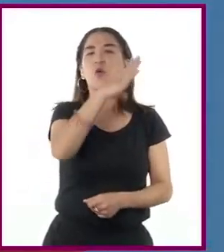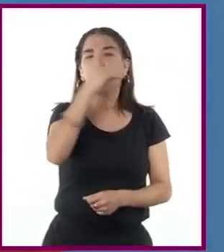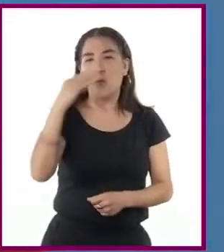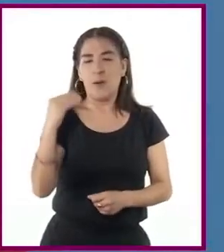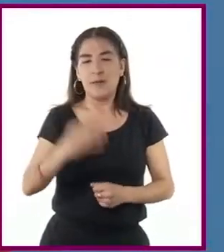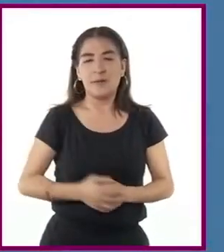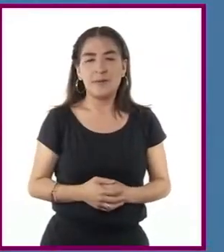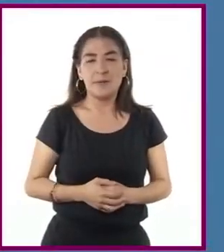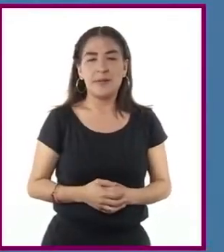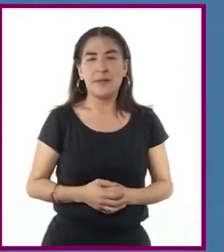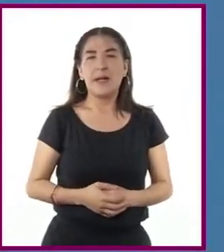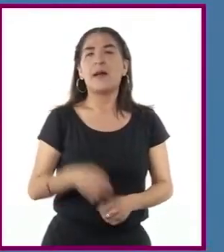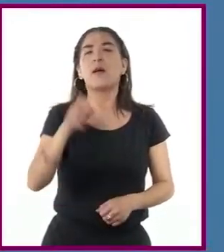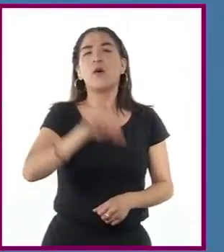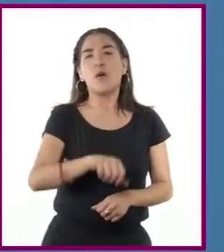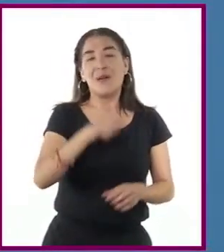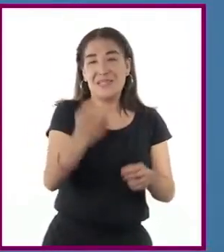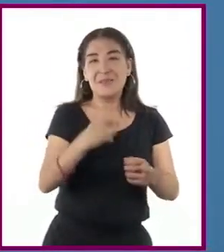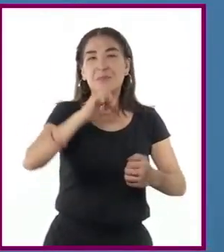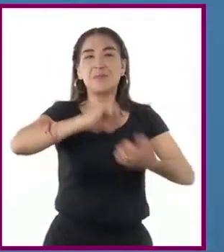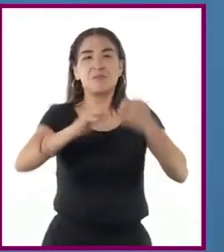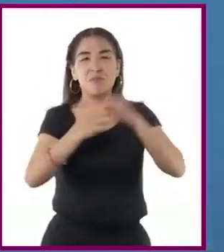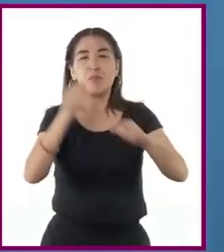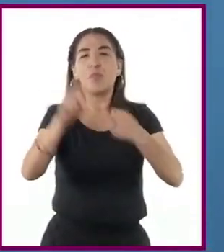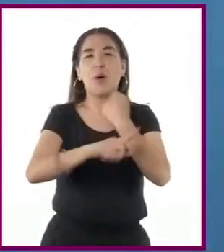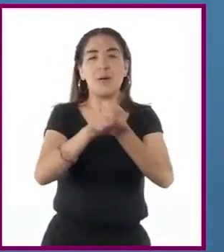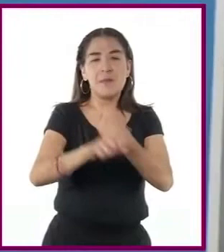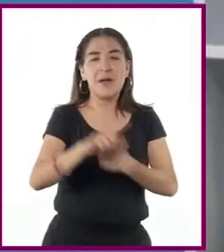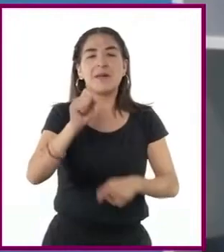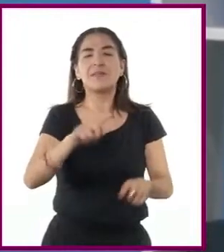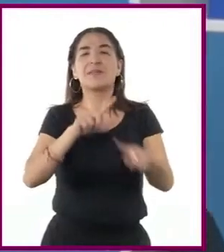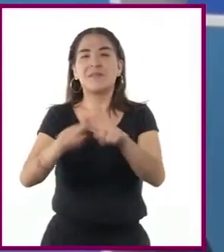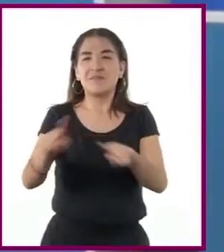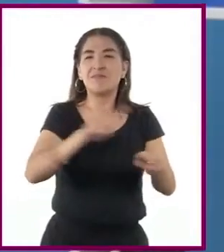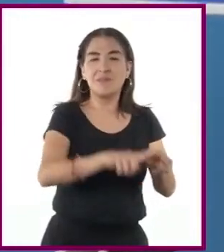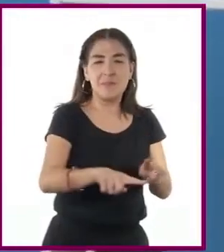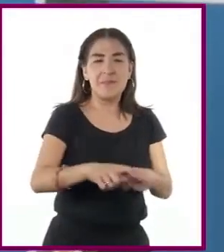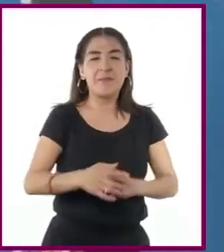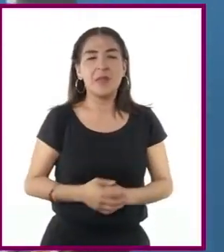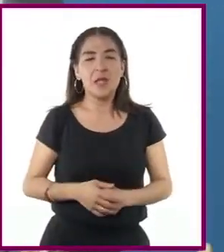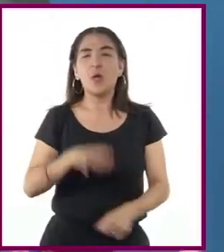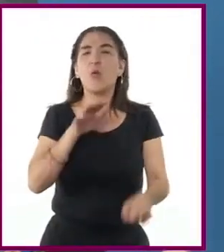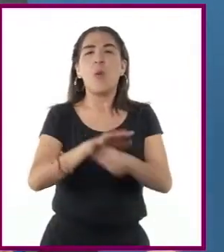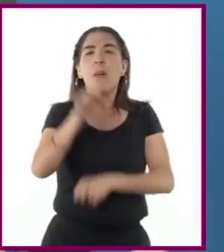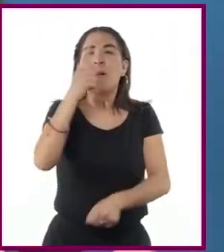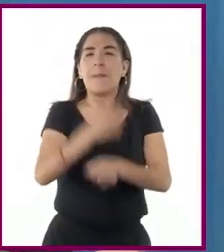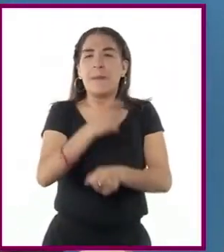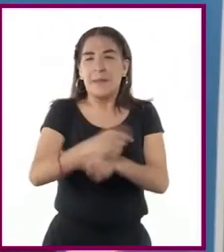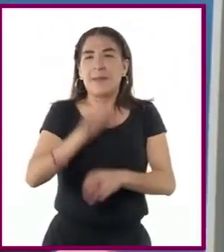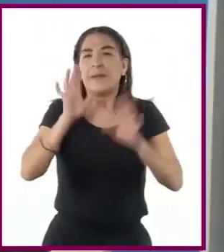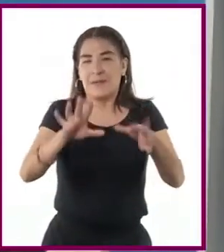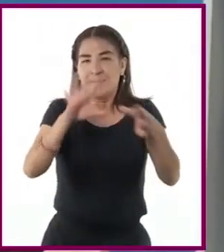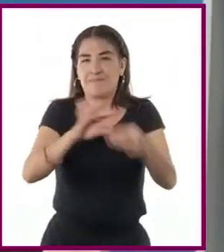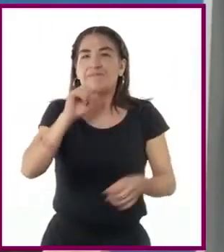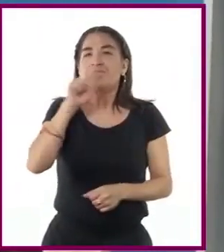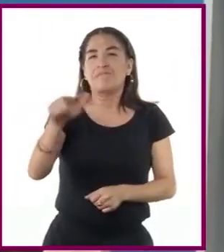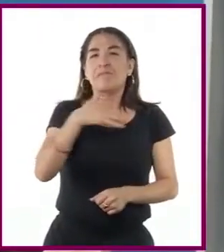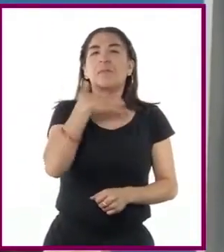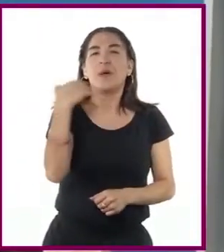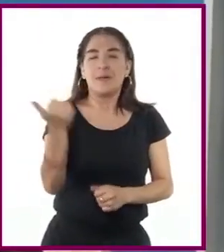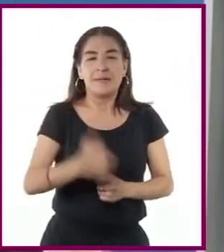Los conflictos entre las superpotencias tuvieron diferentes espacios de acción. Uno de los primeros fue el ya mencionado caso de Alemania,